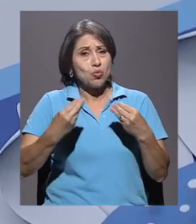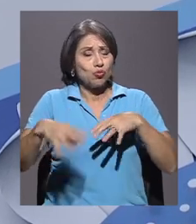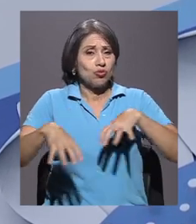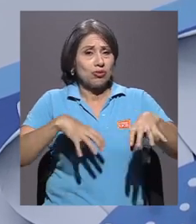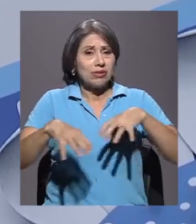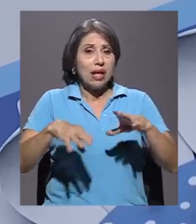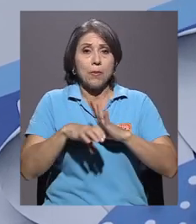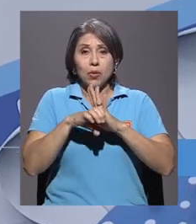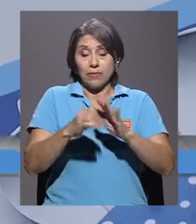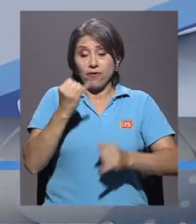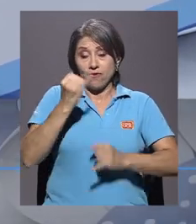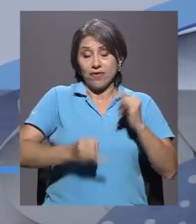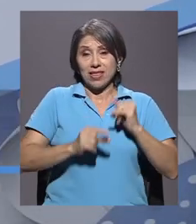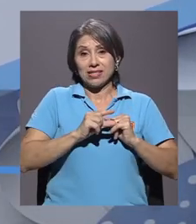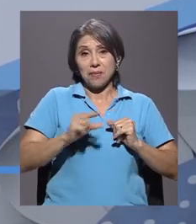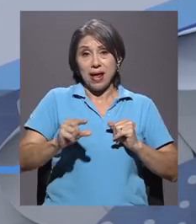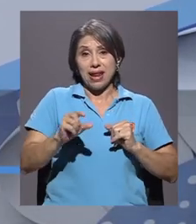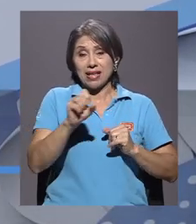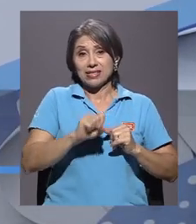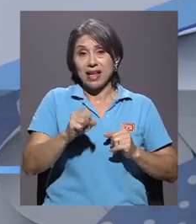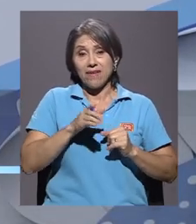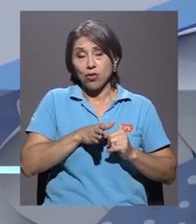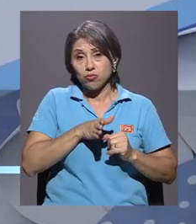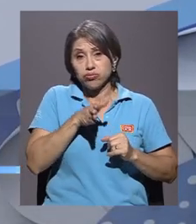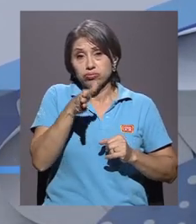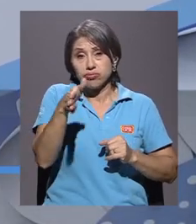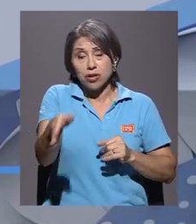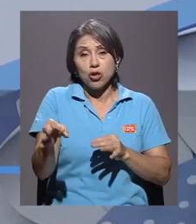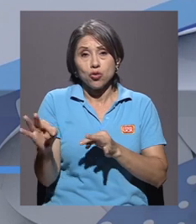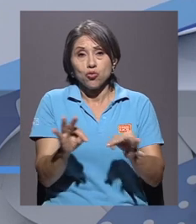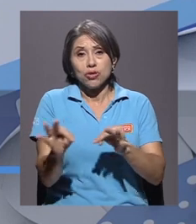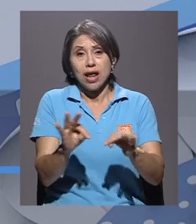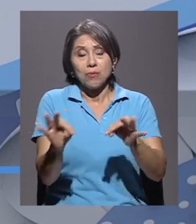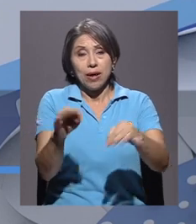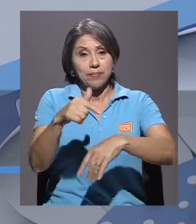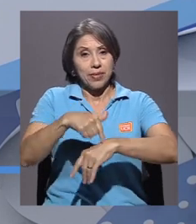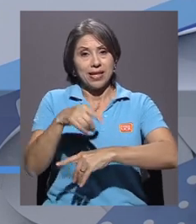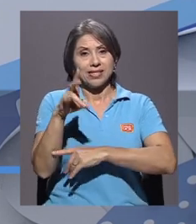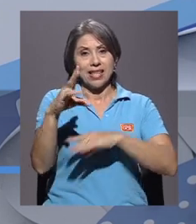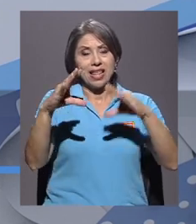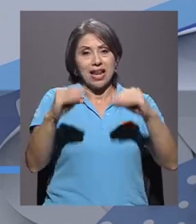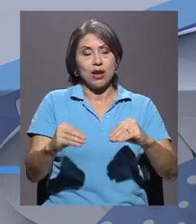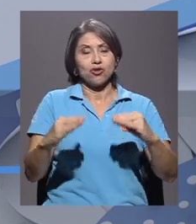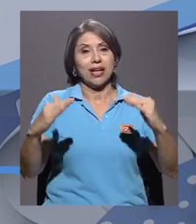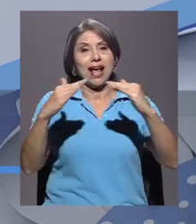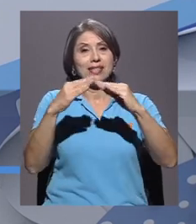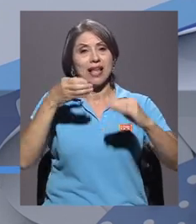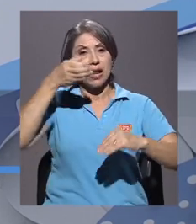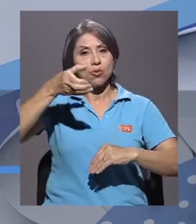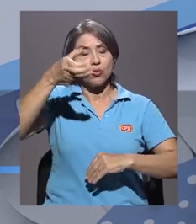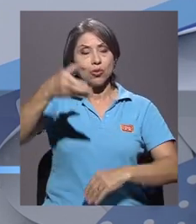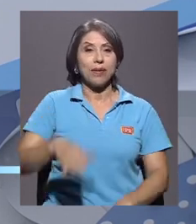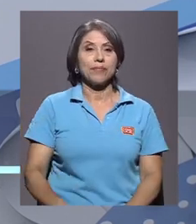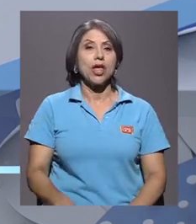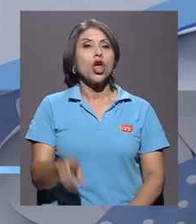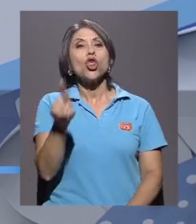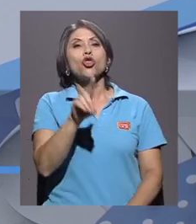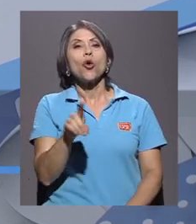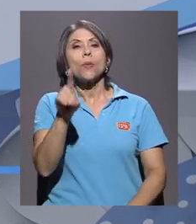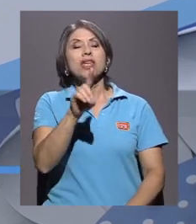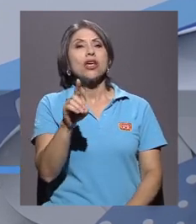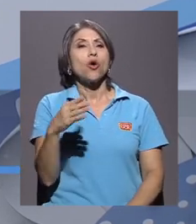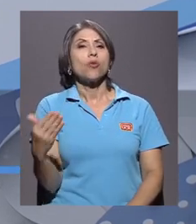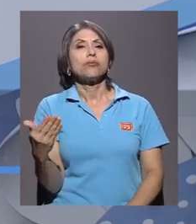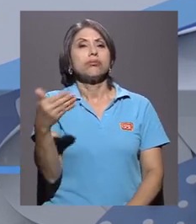a ir a Turrialba el sábado a las 7 de la noche en la Casa de la Cultura, el domingo vamos a estar en Atillo a las 4 de la